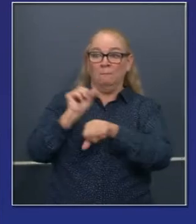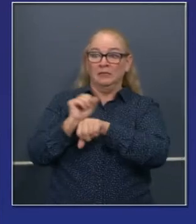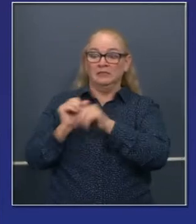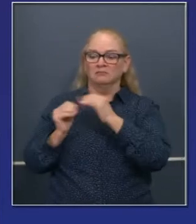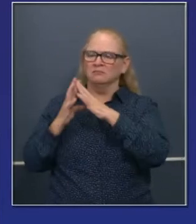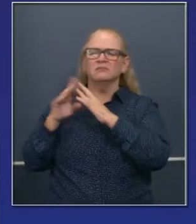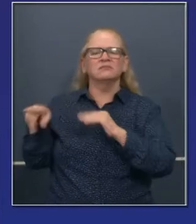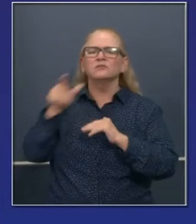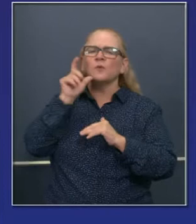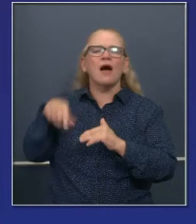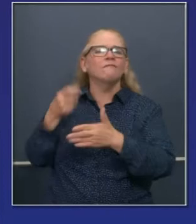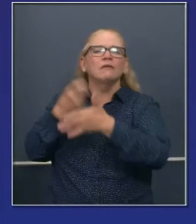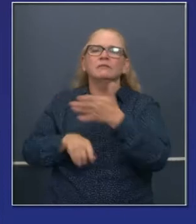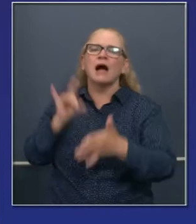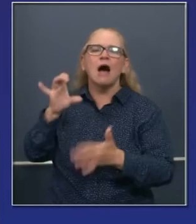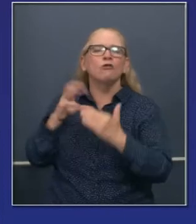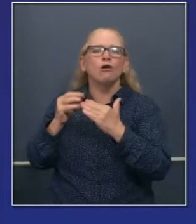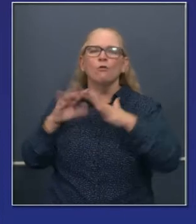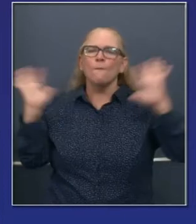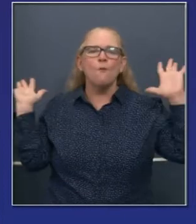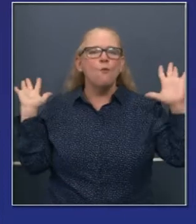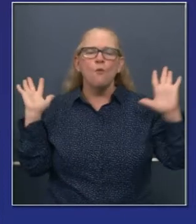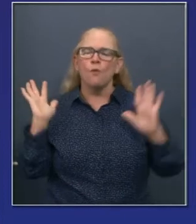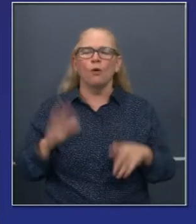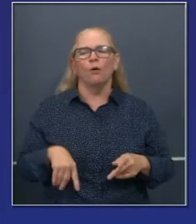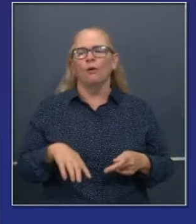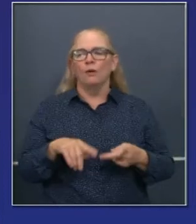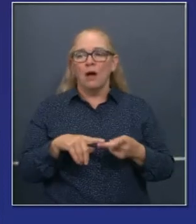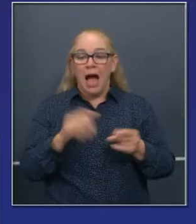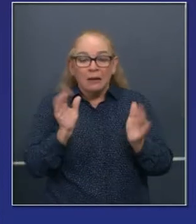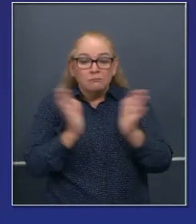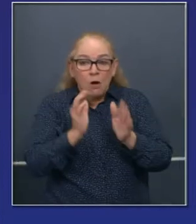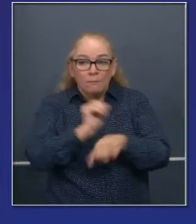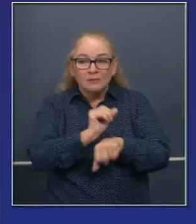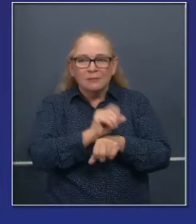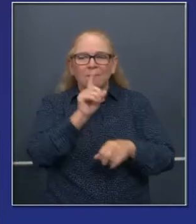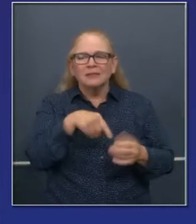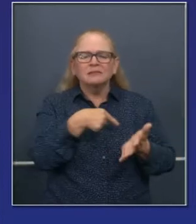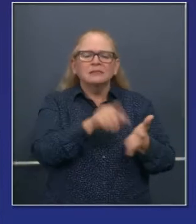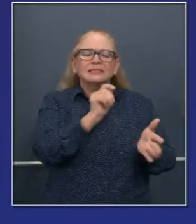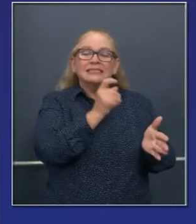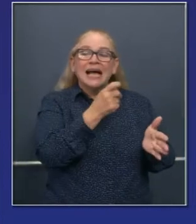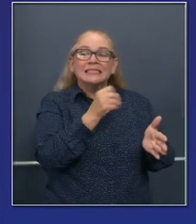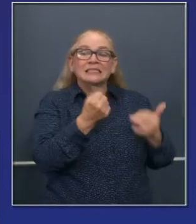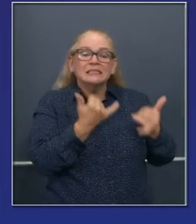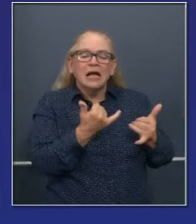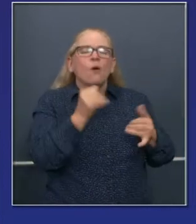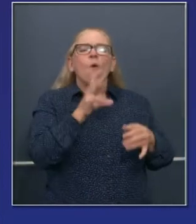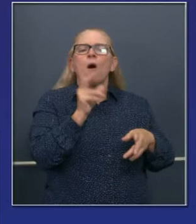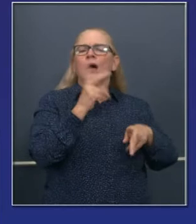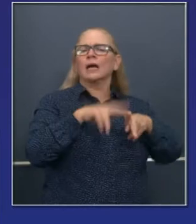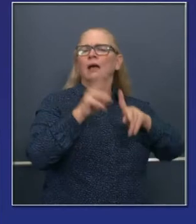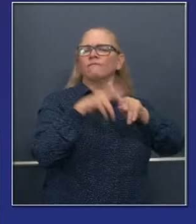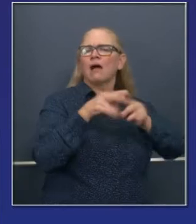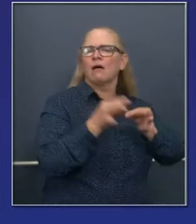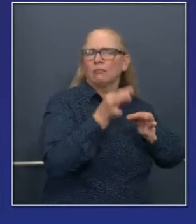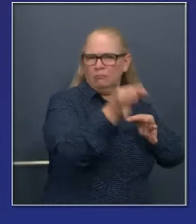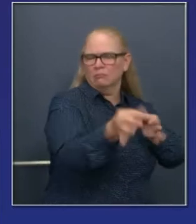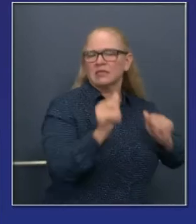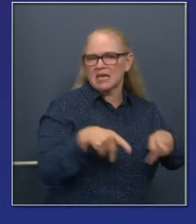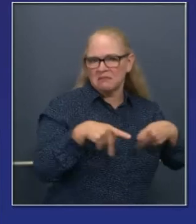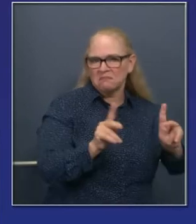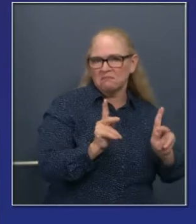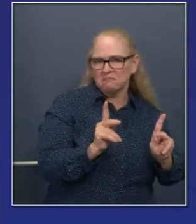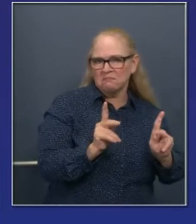en el estado de California y también hemos ayudado a pequeños negocios a retrasar sus pagos fiscales. Eso lo tenemos desde hace varios meses. Es